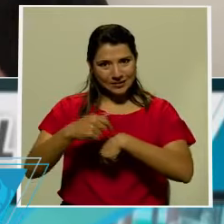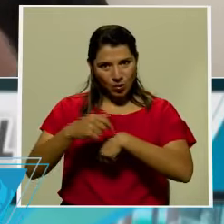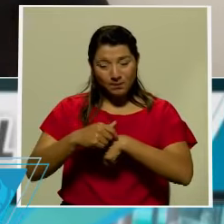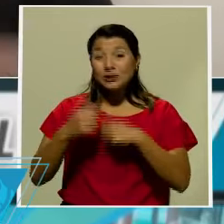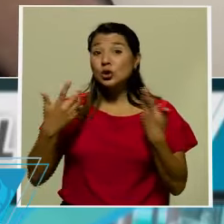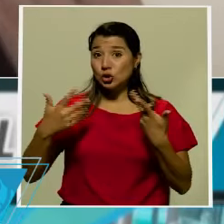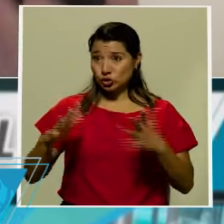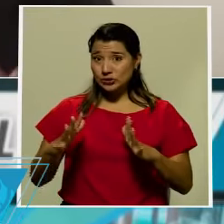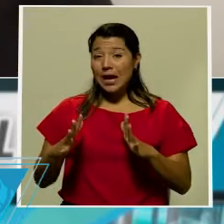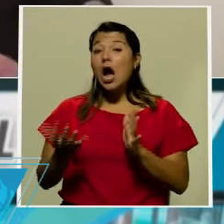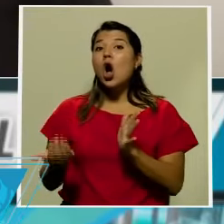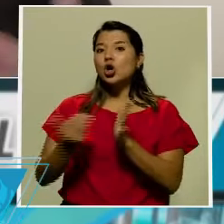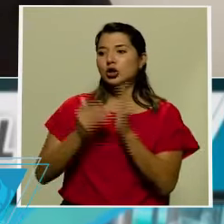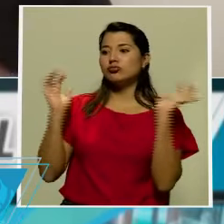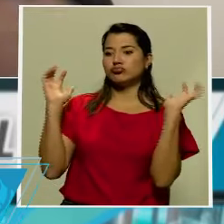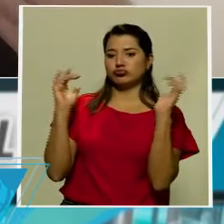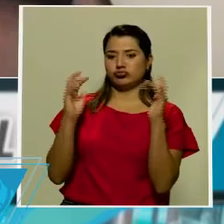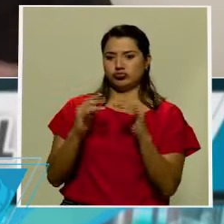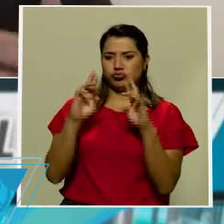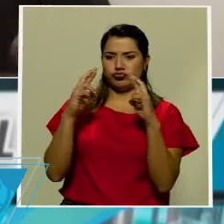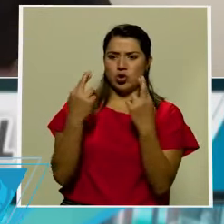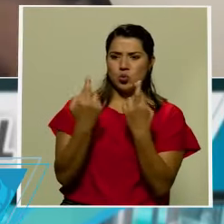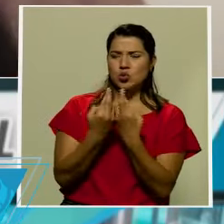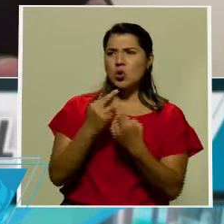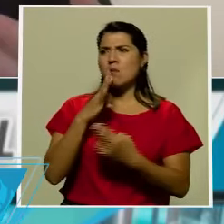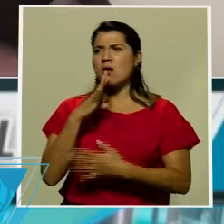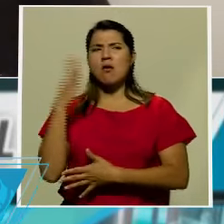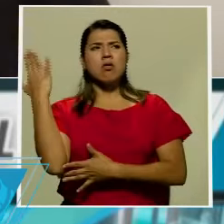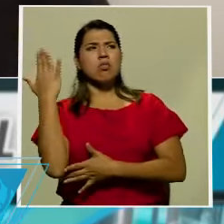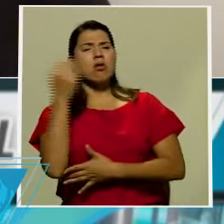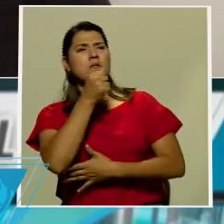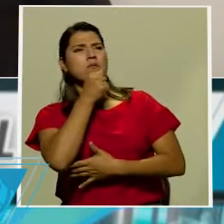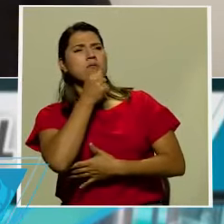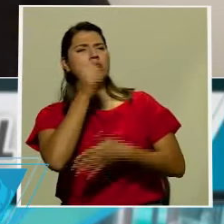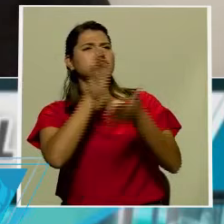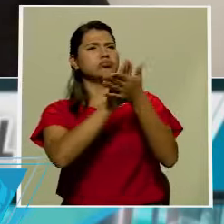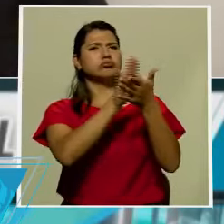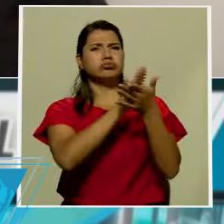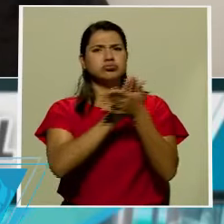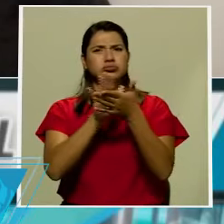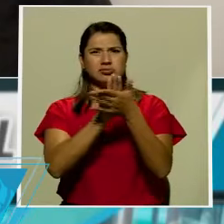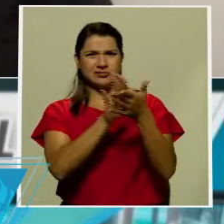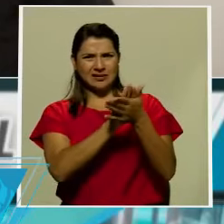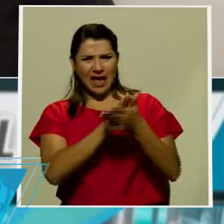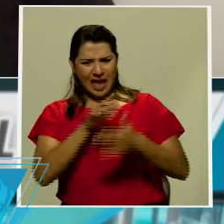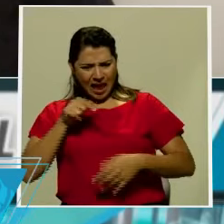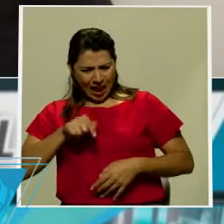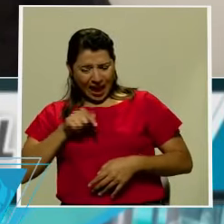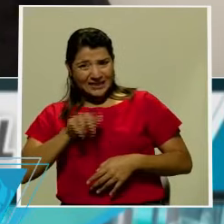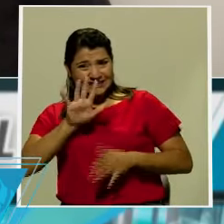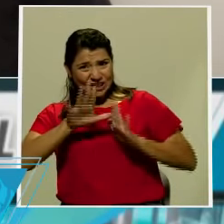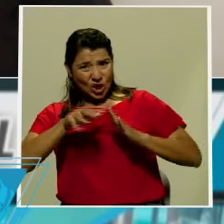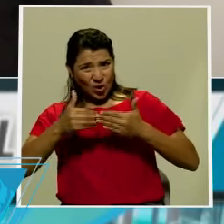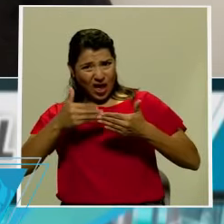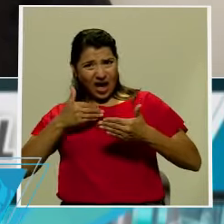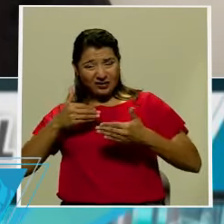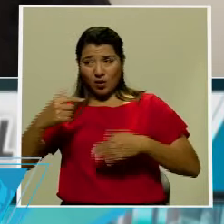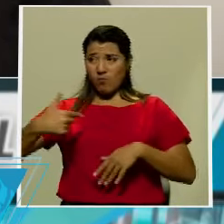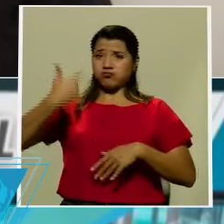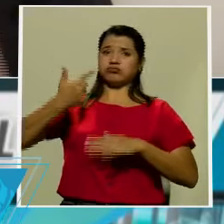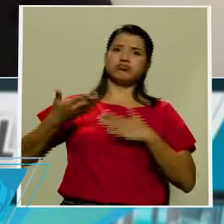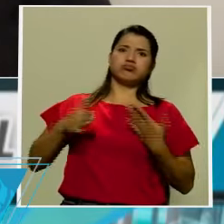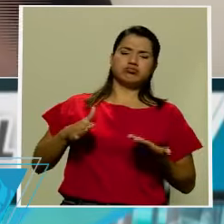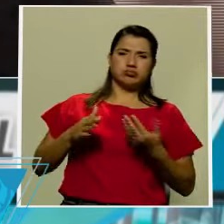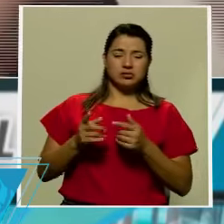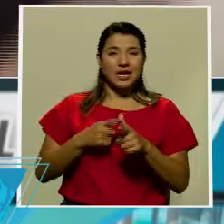y los congresistas otra vez en sesión, dando discursos, aplaudiendo y van a empezar próximamente a certificar los votos. Entonces, lo que sigue en